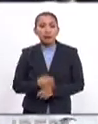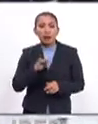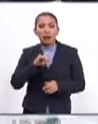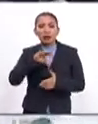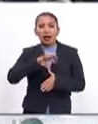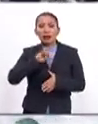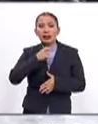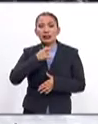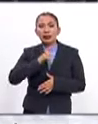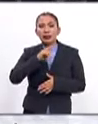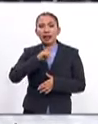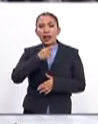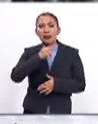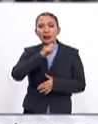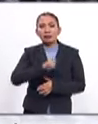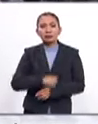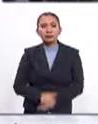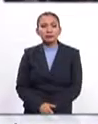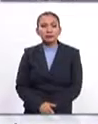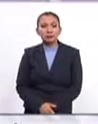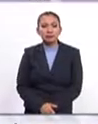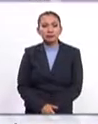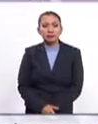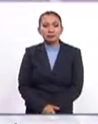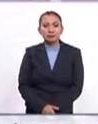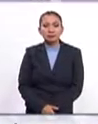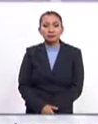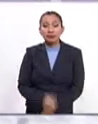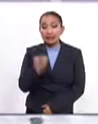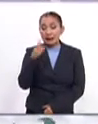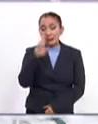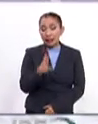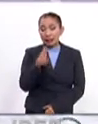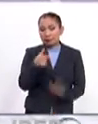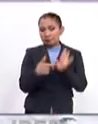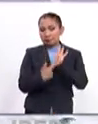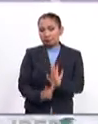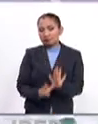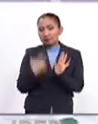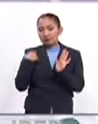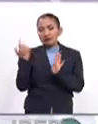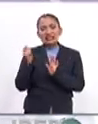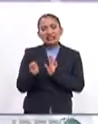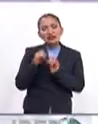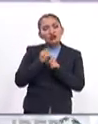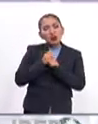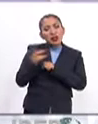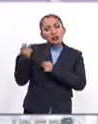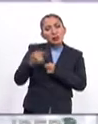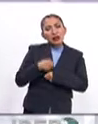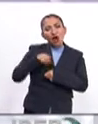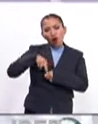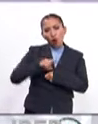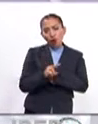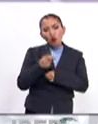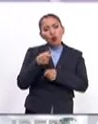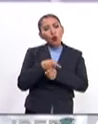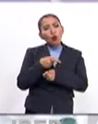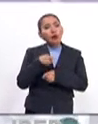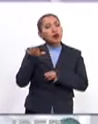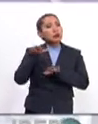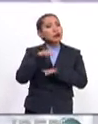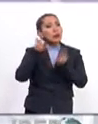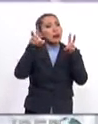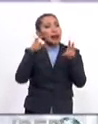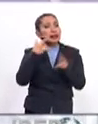Para Iberoamérica Día, Guillermo de Gante. Y este martes le presentamos una cápsula que nos envía la Organización de las Naciones Unidas, de la